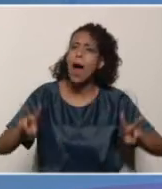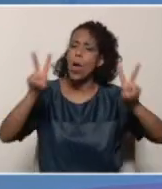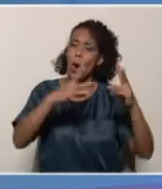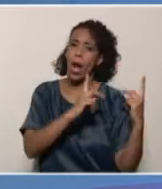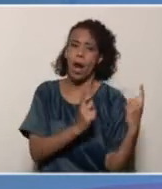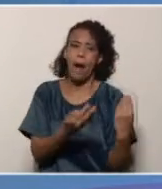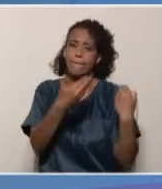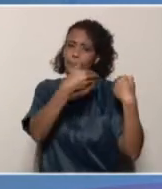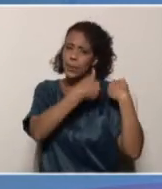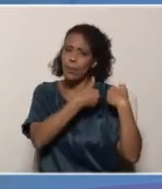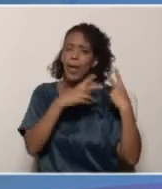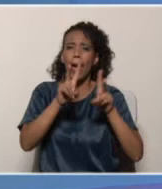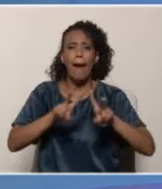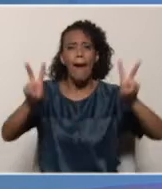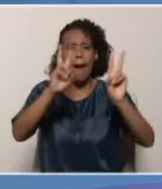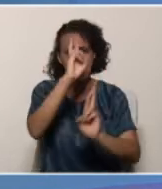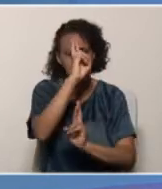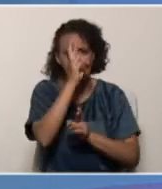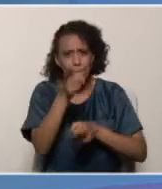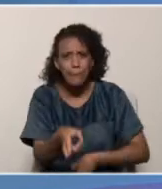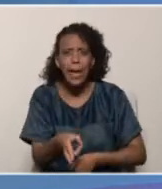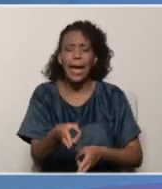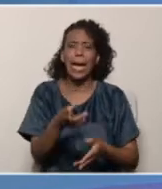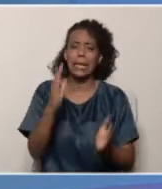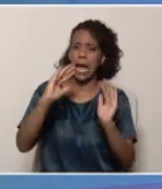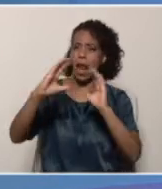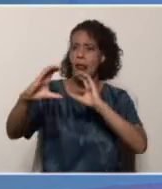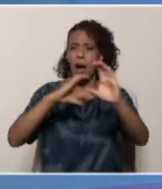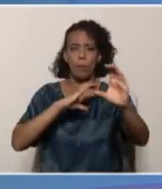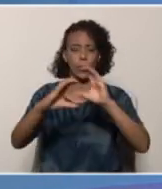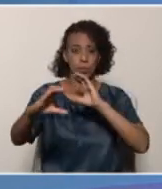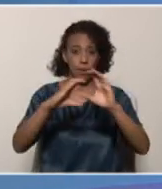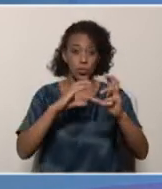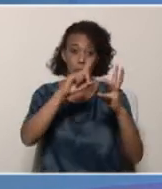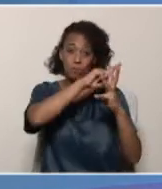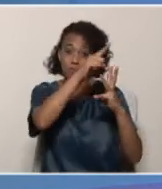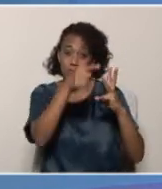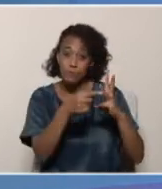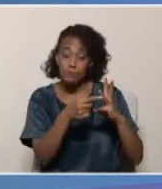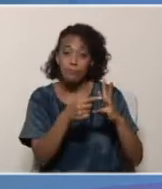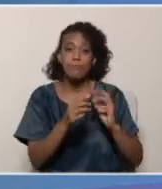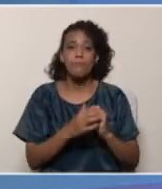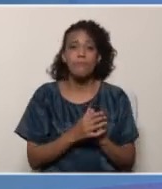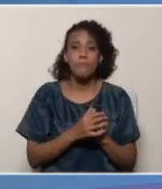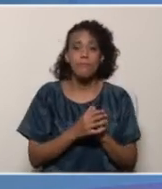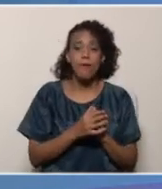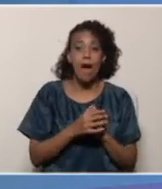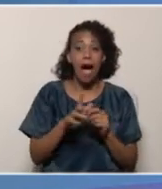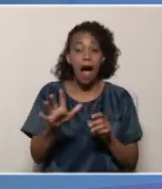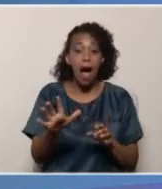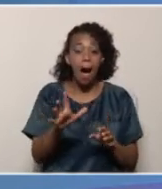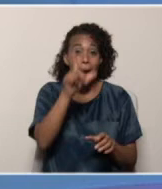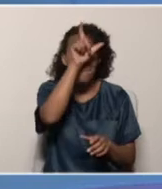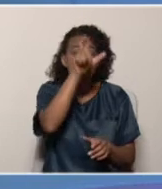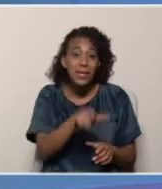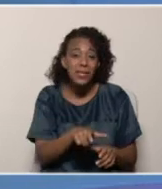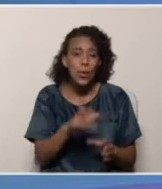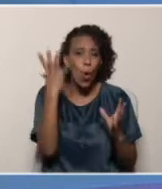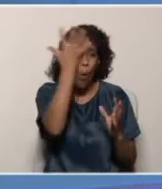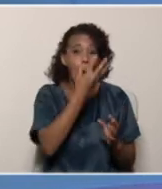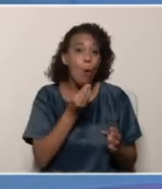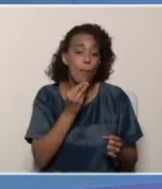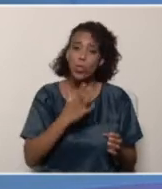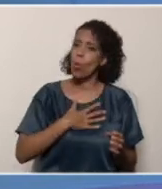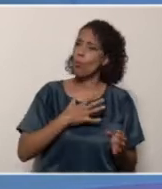la responsabilidad, el respeto, la comunicación. Ahora, en aquellos casos en donde los participantes